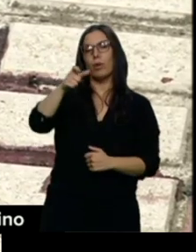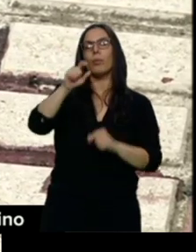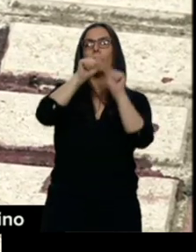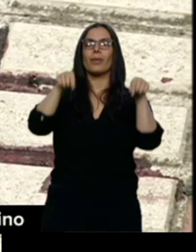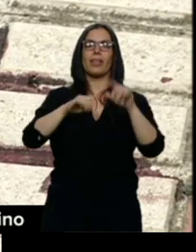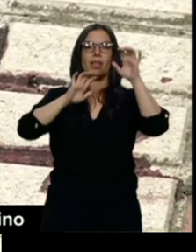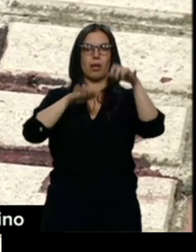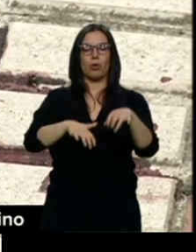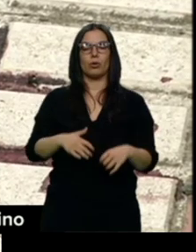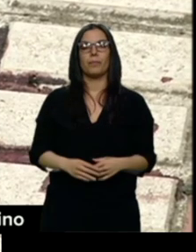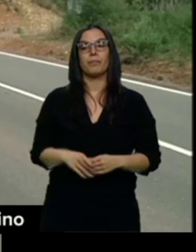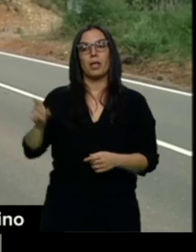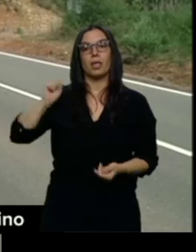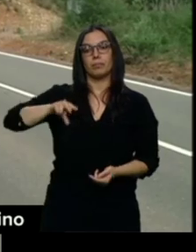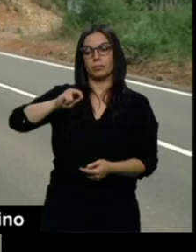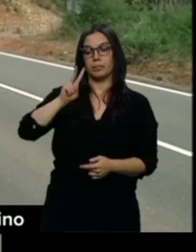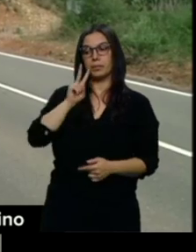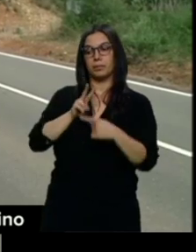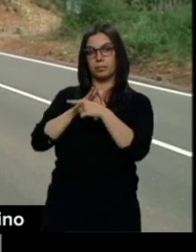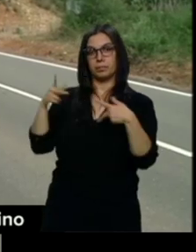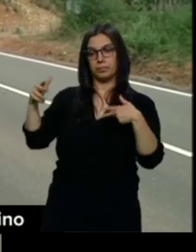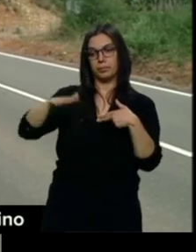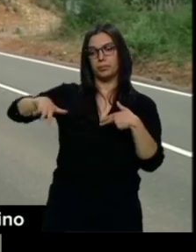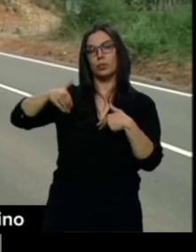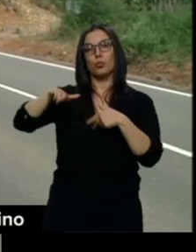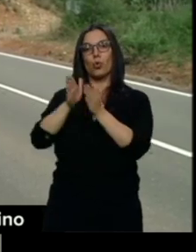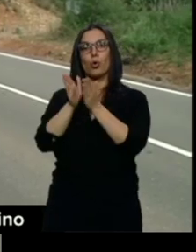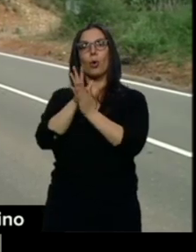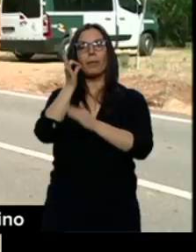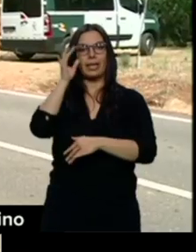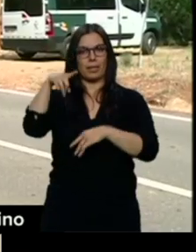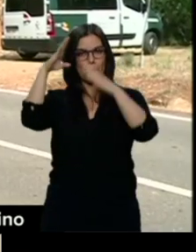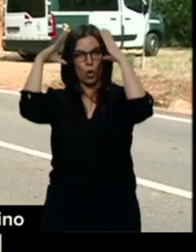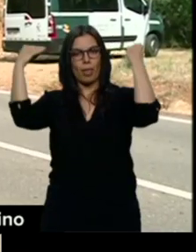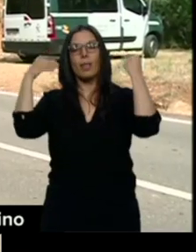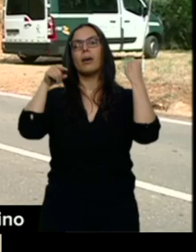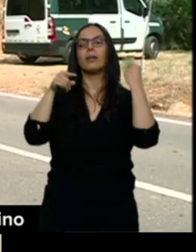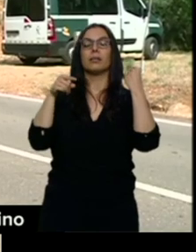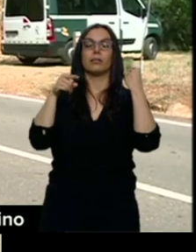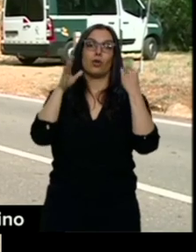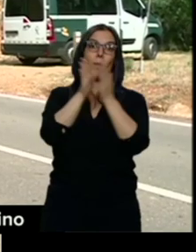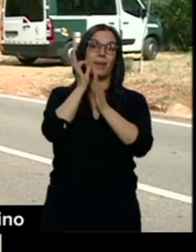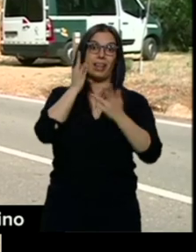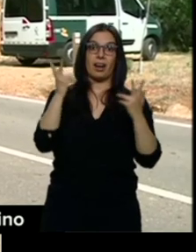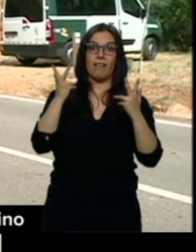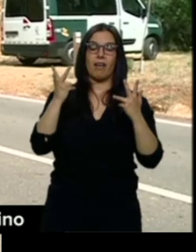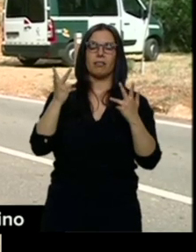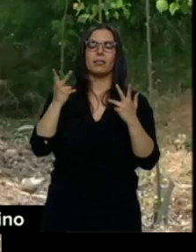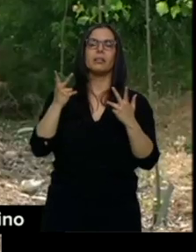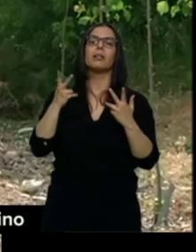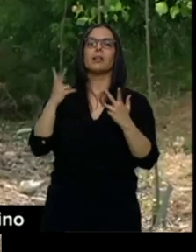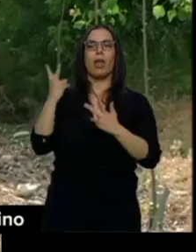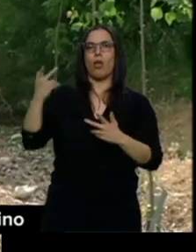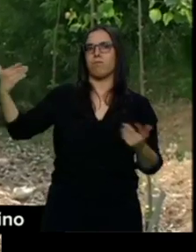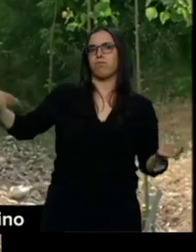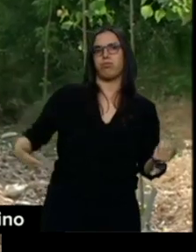Caminaba por ese tramo cuando ella y su compañera, también holandesa y que está gravemente herida, fueron arrolladas. La Guardia Civil está investigando